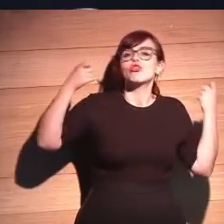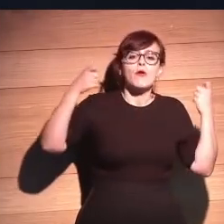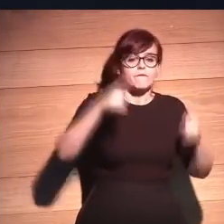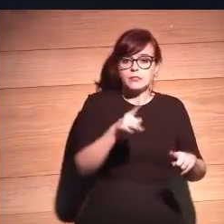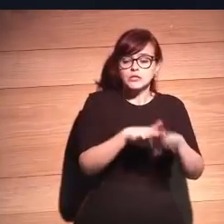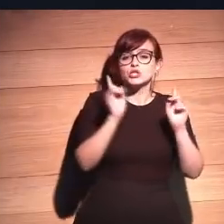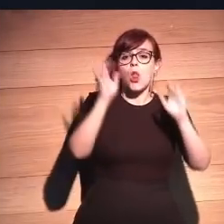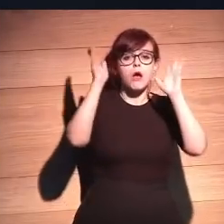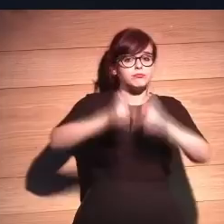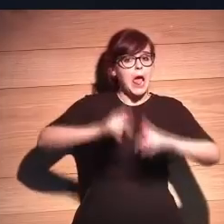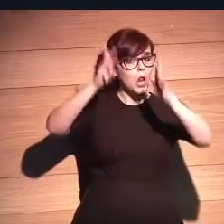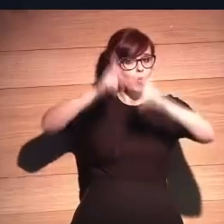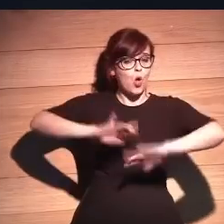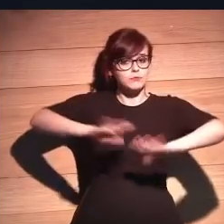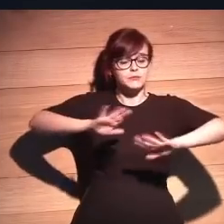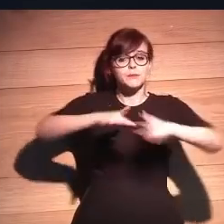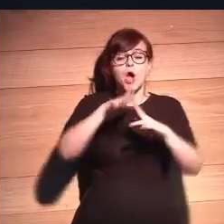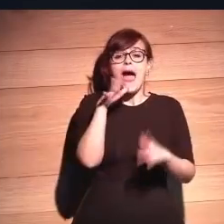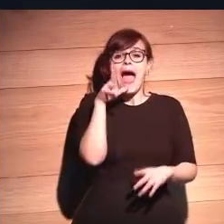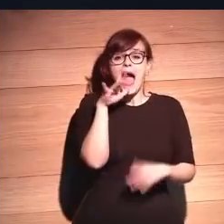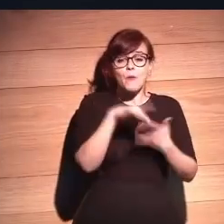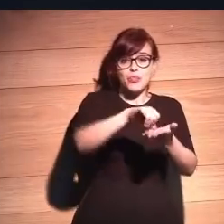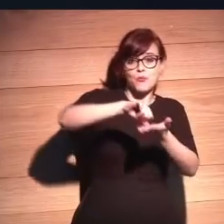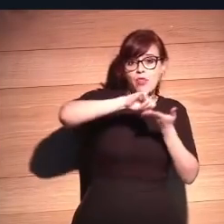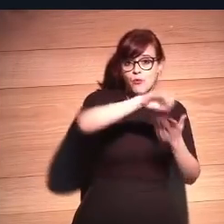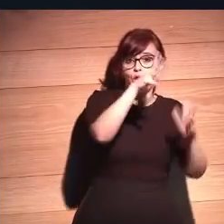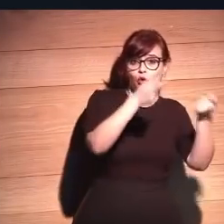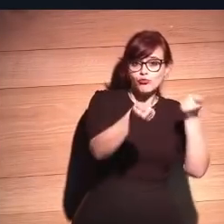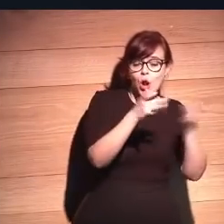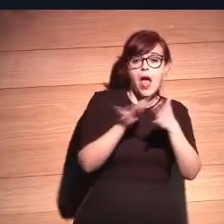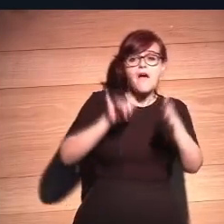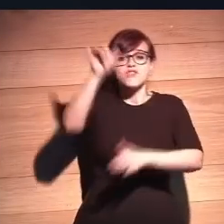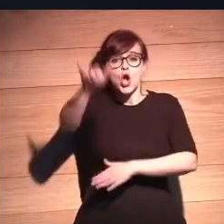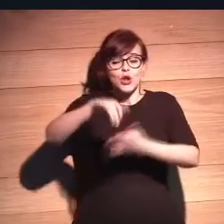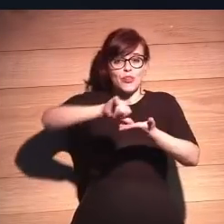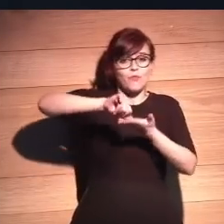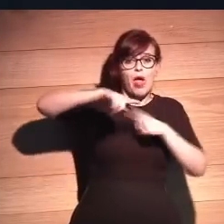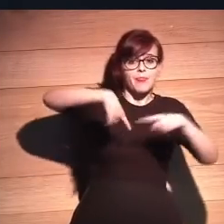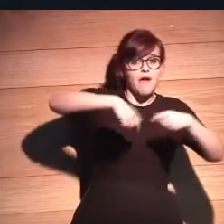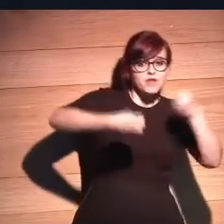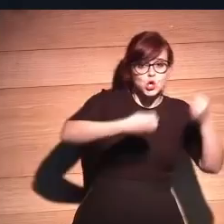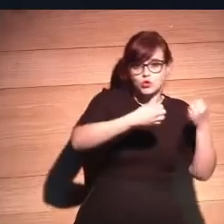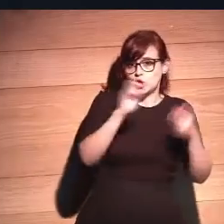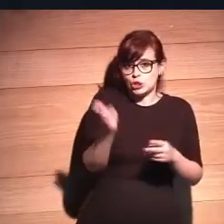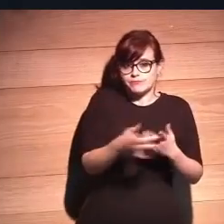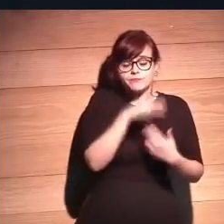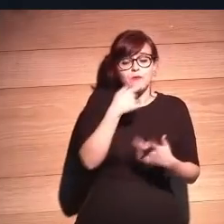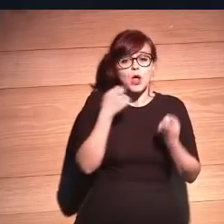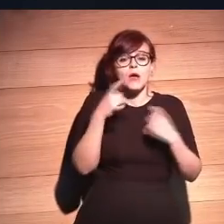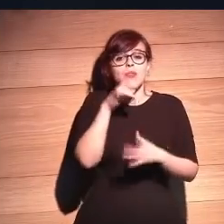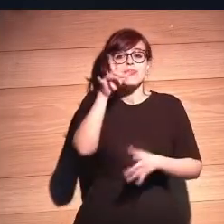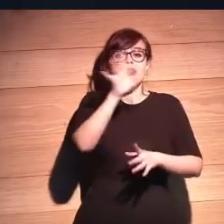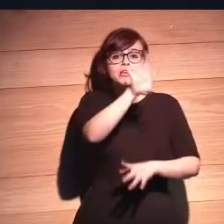Es algorítmica, ¿no? El control del agua de una ciudad, el control del tráfico, el avión que vuela, todo eso, las decisiones